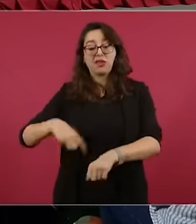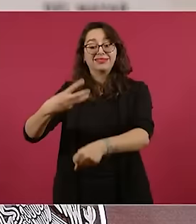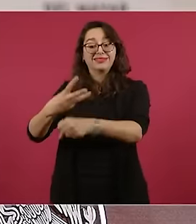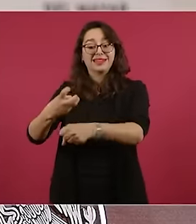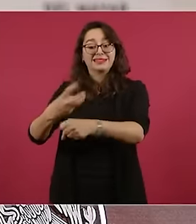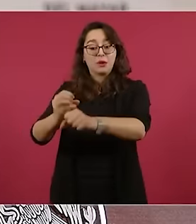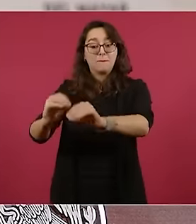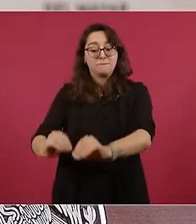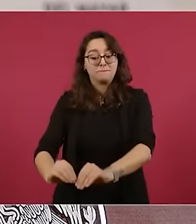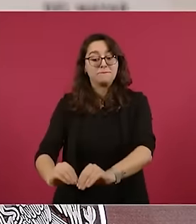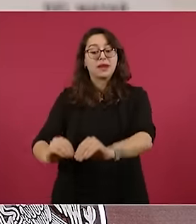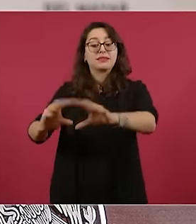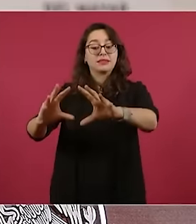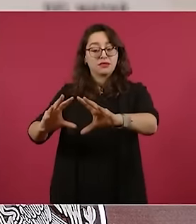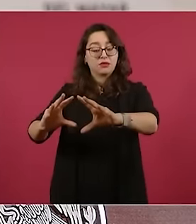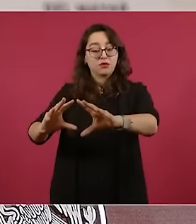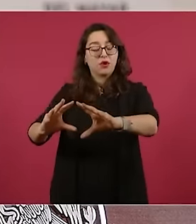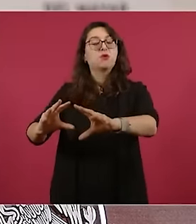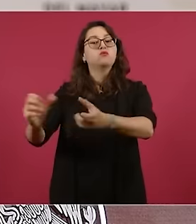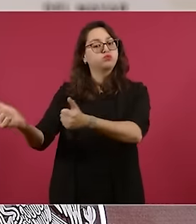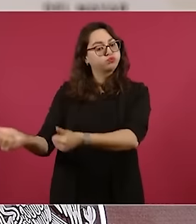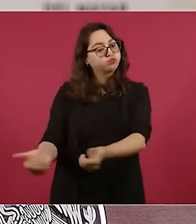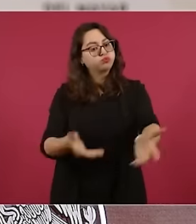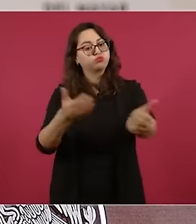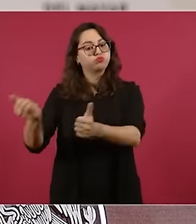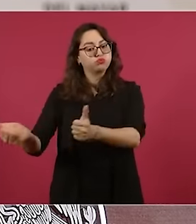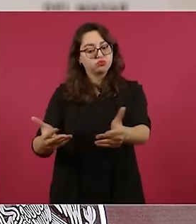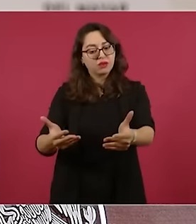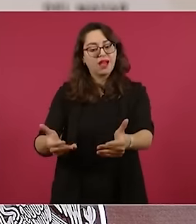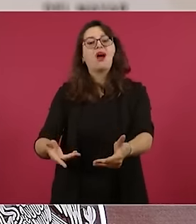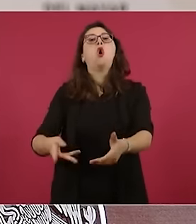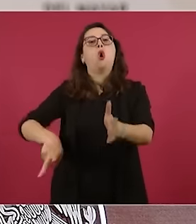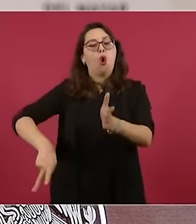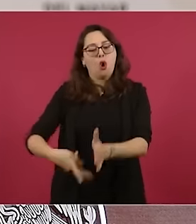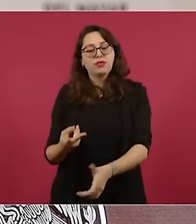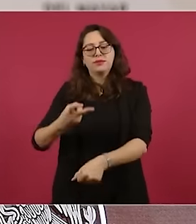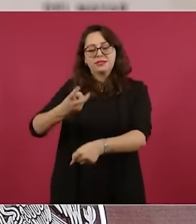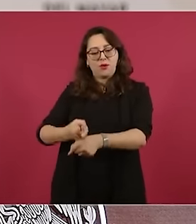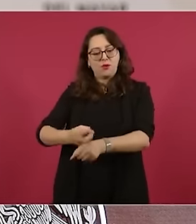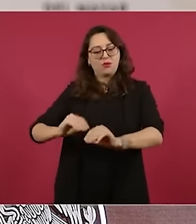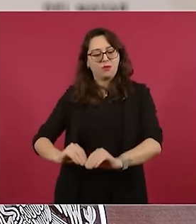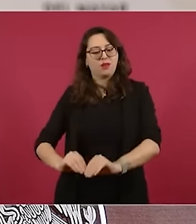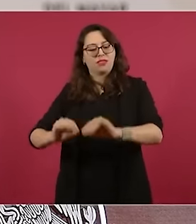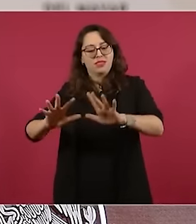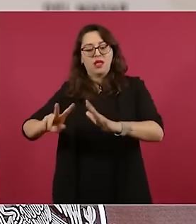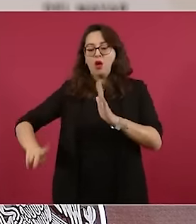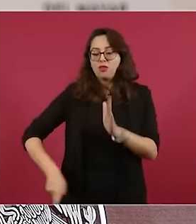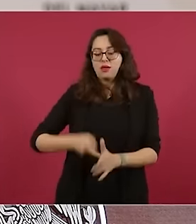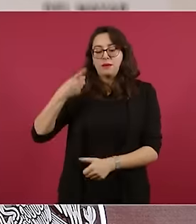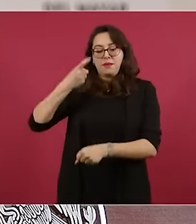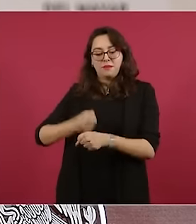se conectaran a los equipos de bombeo que se terminaron de instalar el 16 de diciembre, se llevó a cabo la libranza